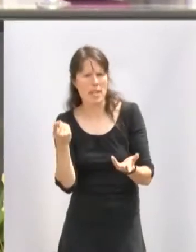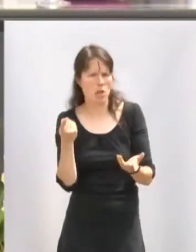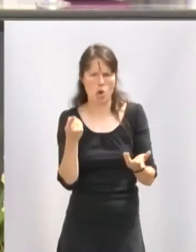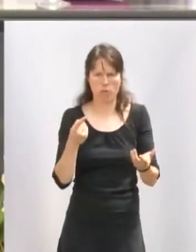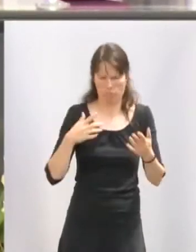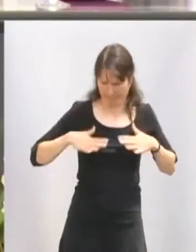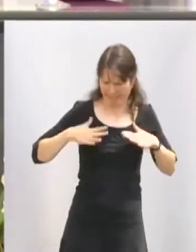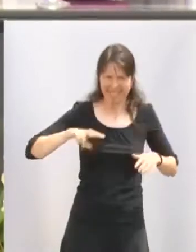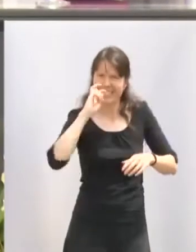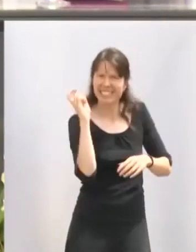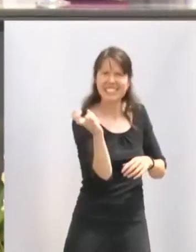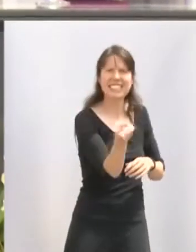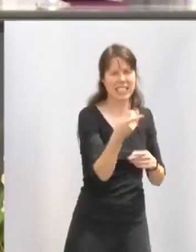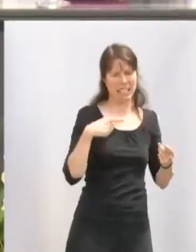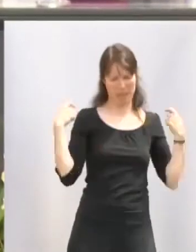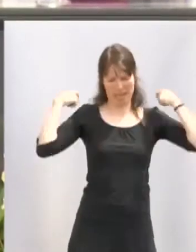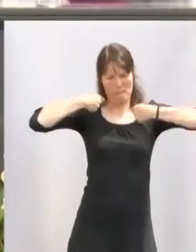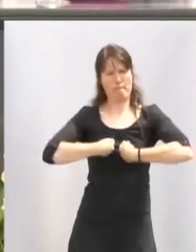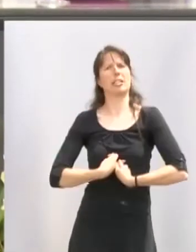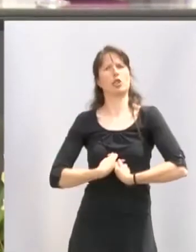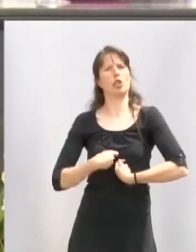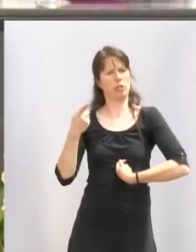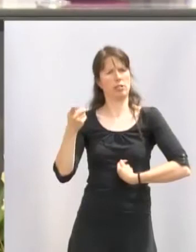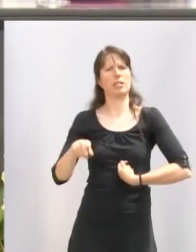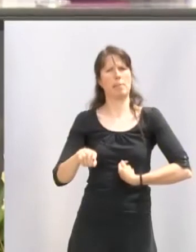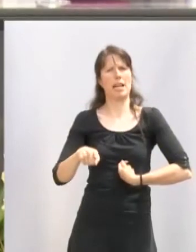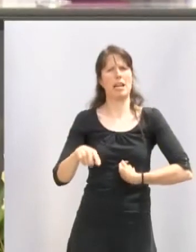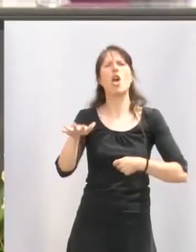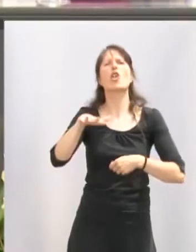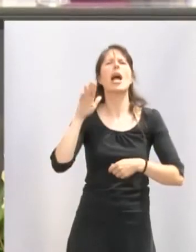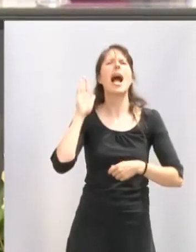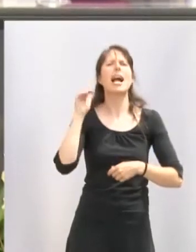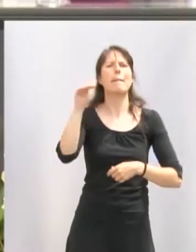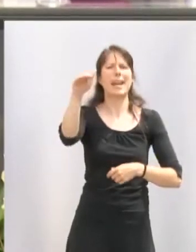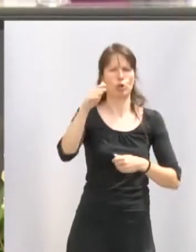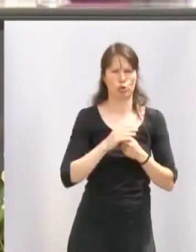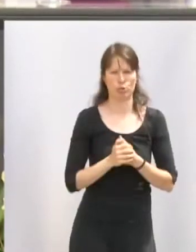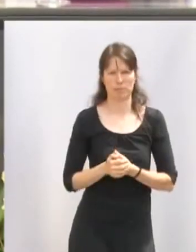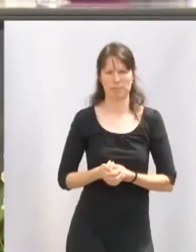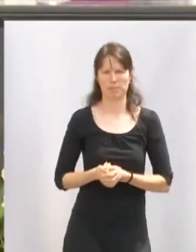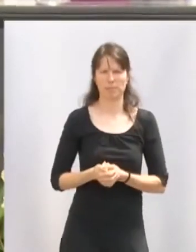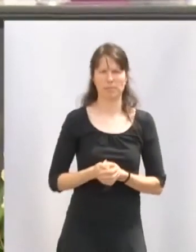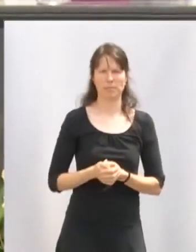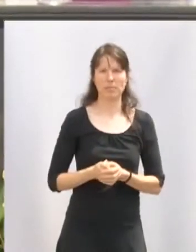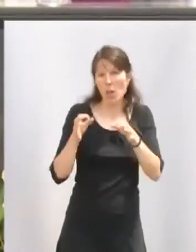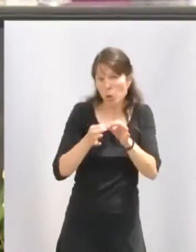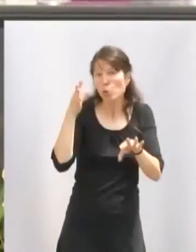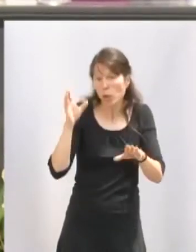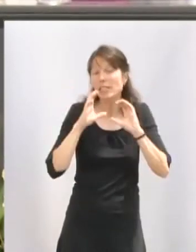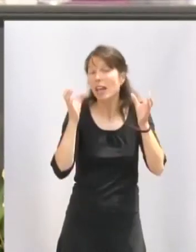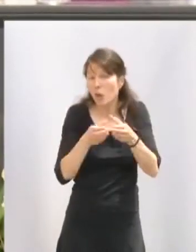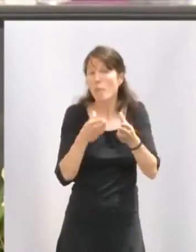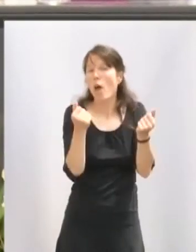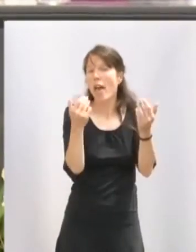y los tradicionales mantones de Manila y Merinos de la Sierra de Cameros. Afortunadamente, gracias al grupo de danzas de